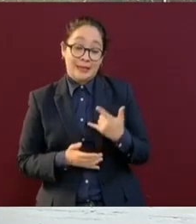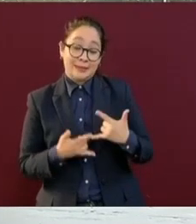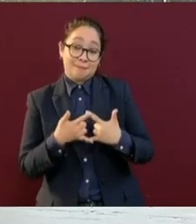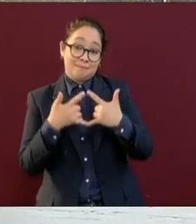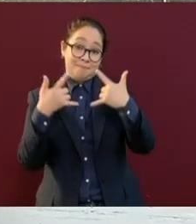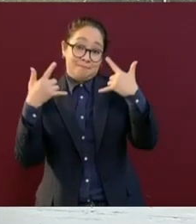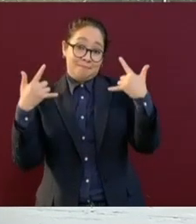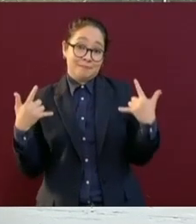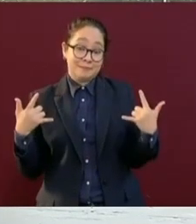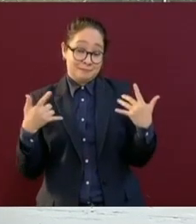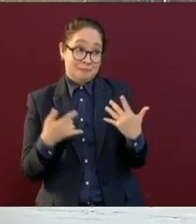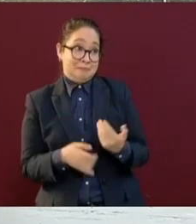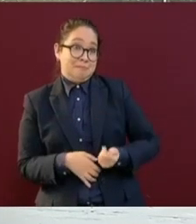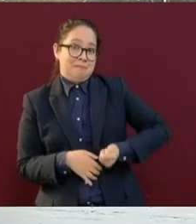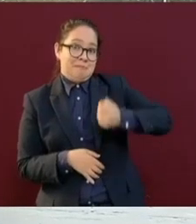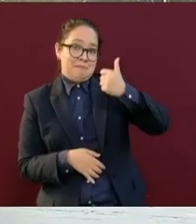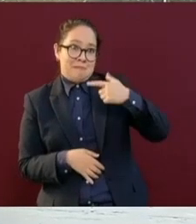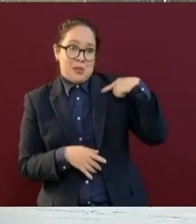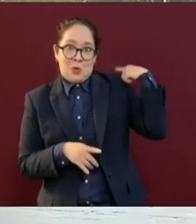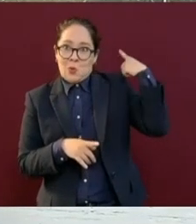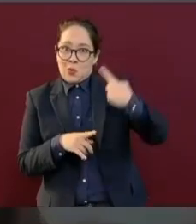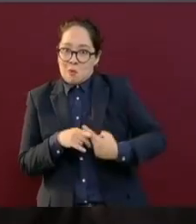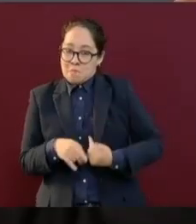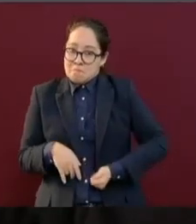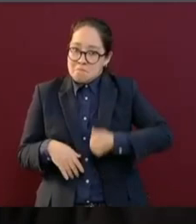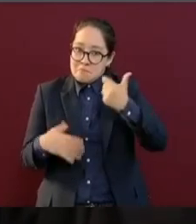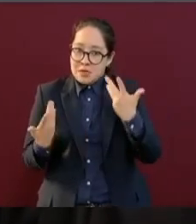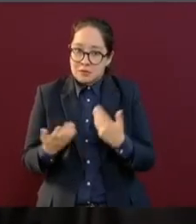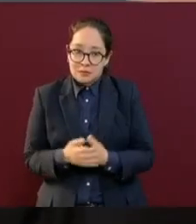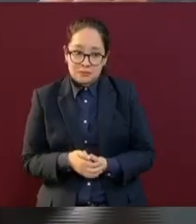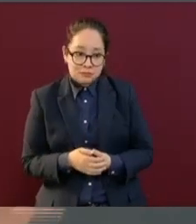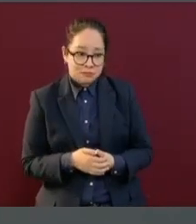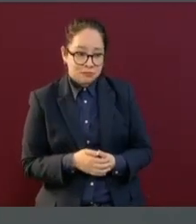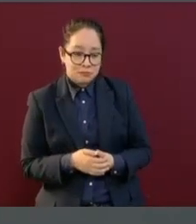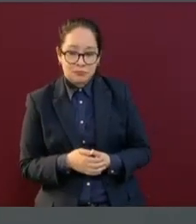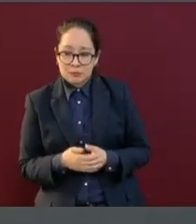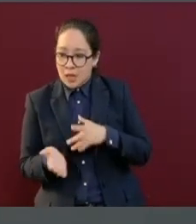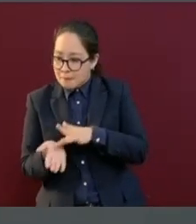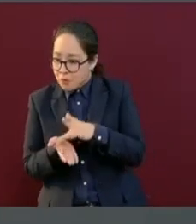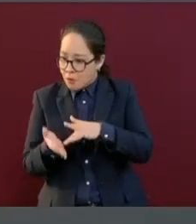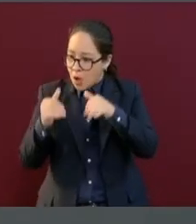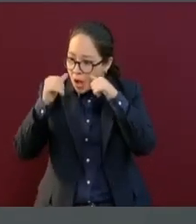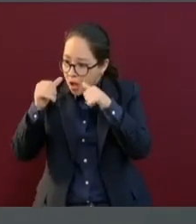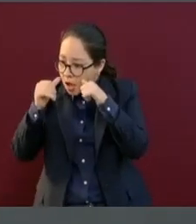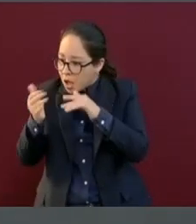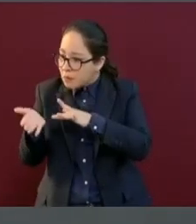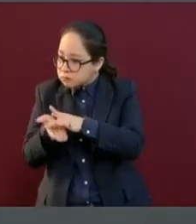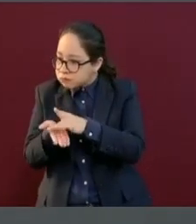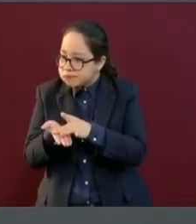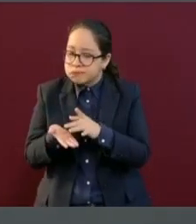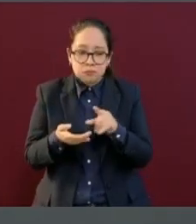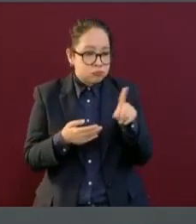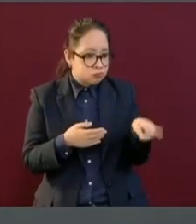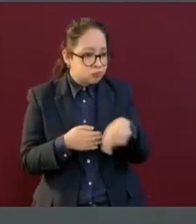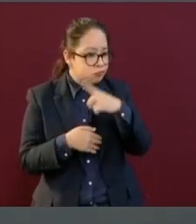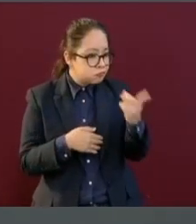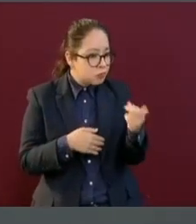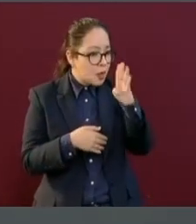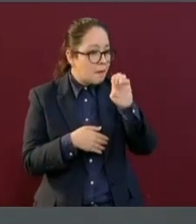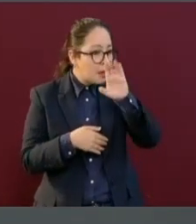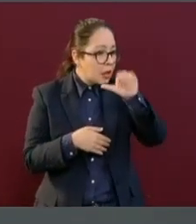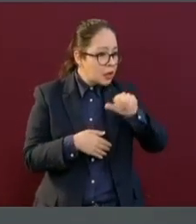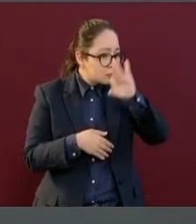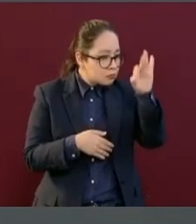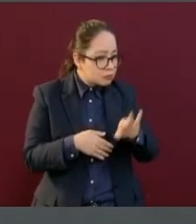historia del país. ni la atención a los jóvenes, ni la cantidad de becas a estudiantes de